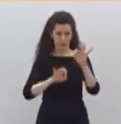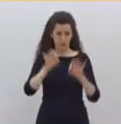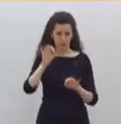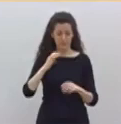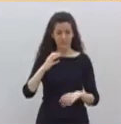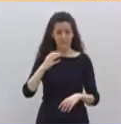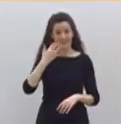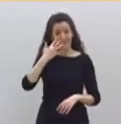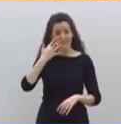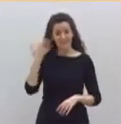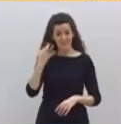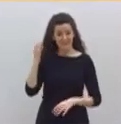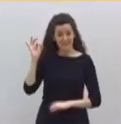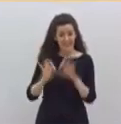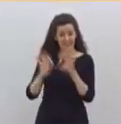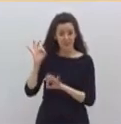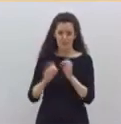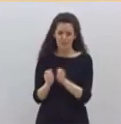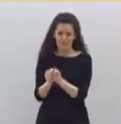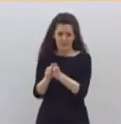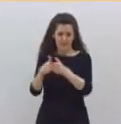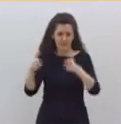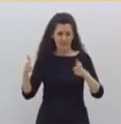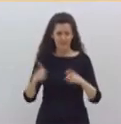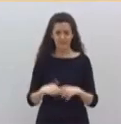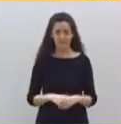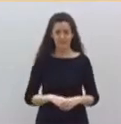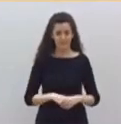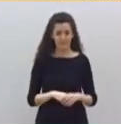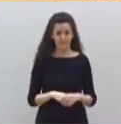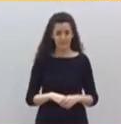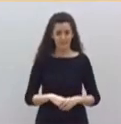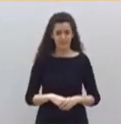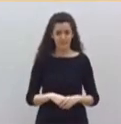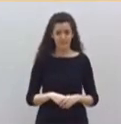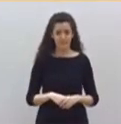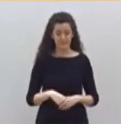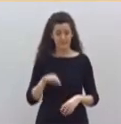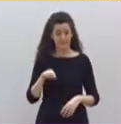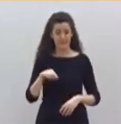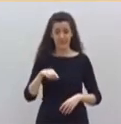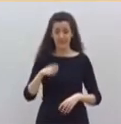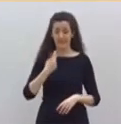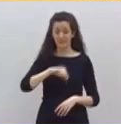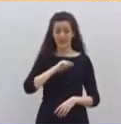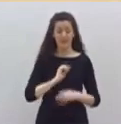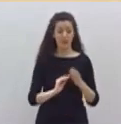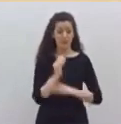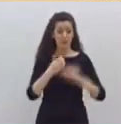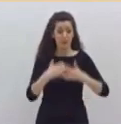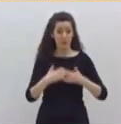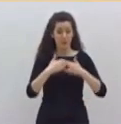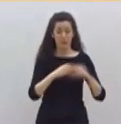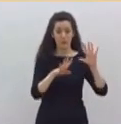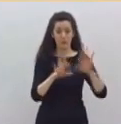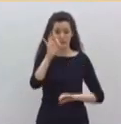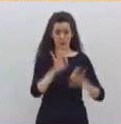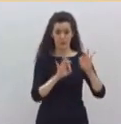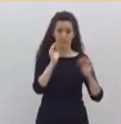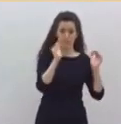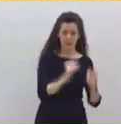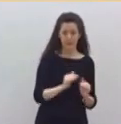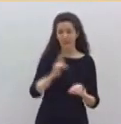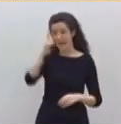con los gobiernos más incompetentes del mundo. En España ha caído la producción un 90%, en Alemania solo un 10%. Y eso que ha